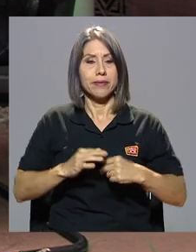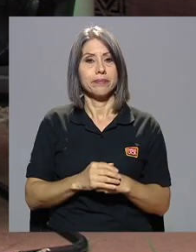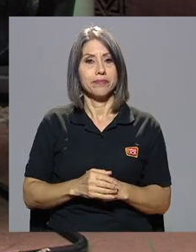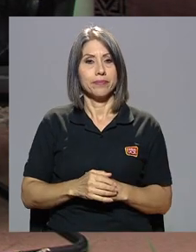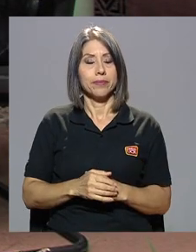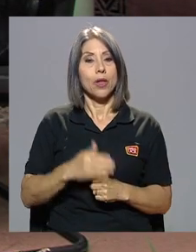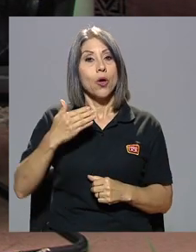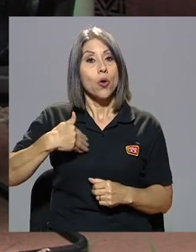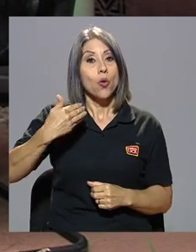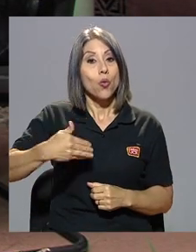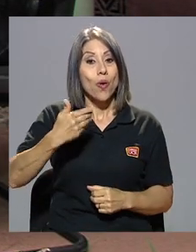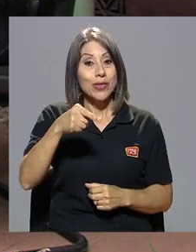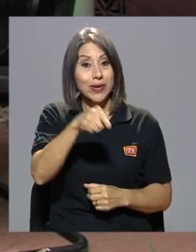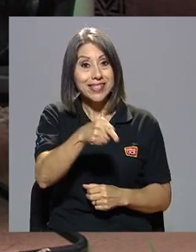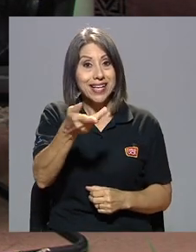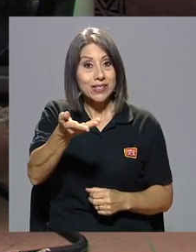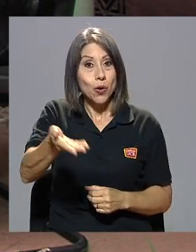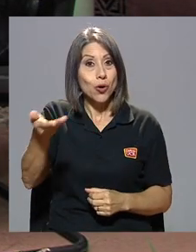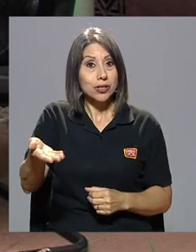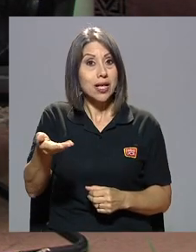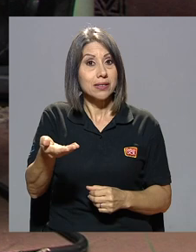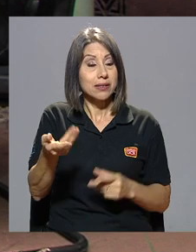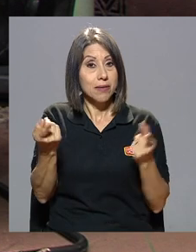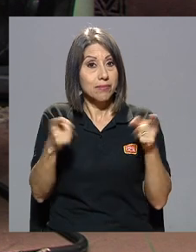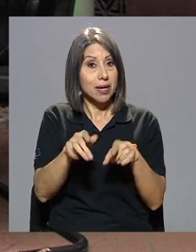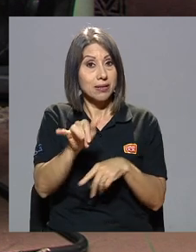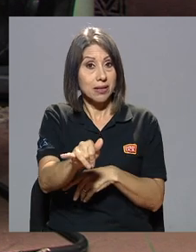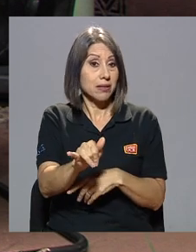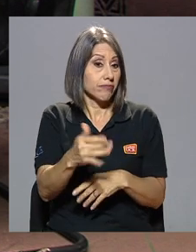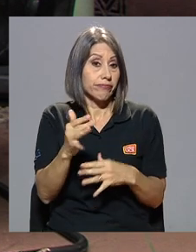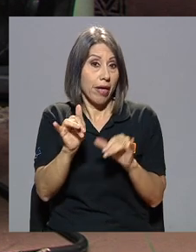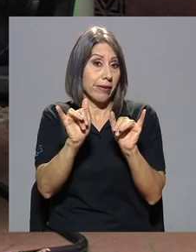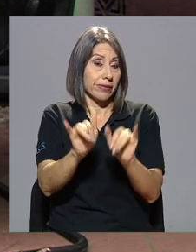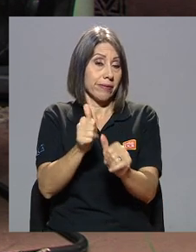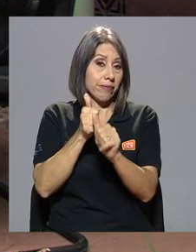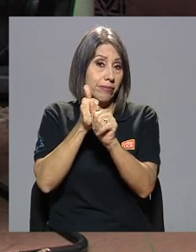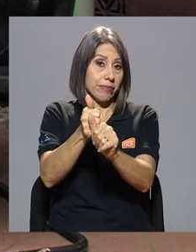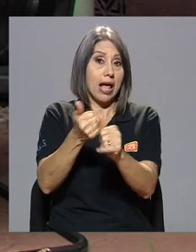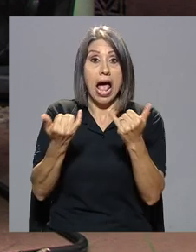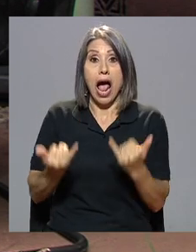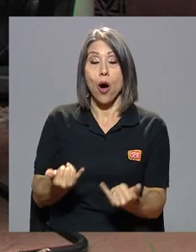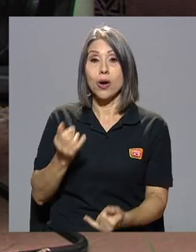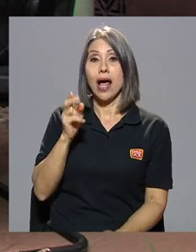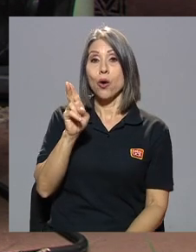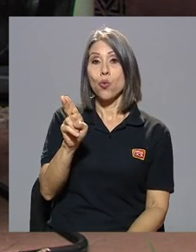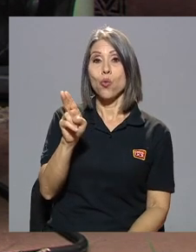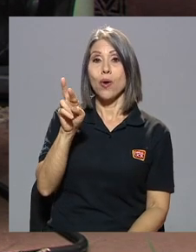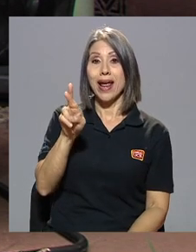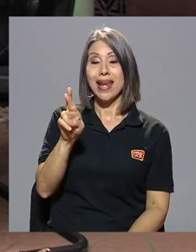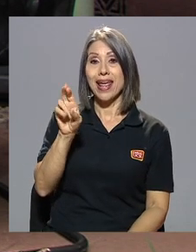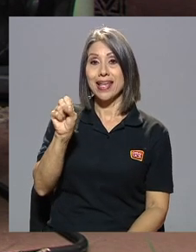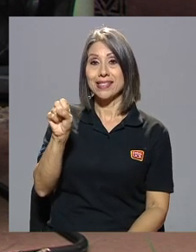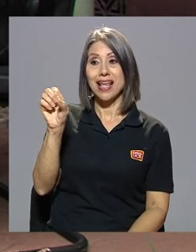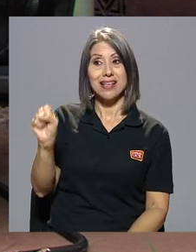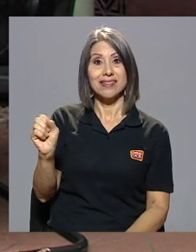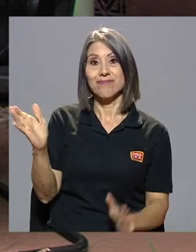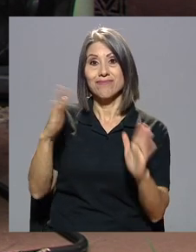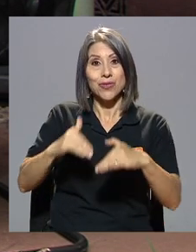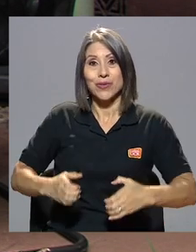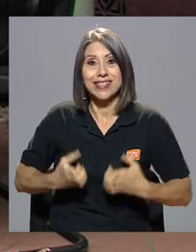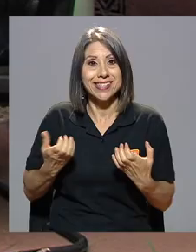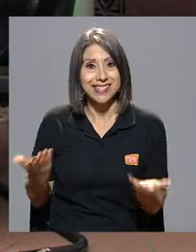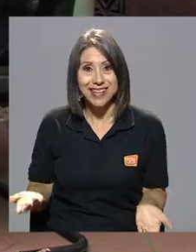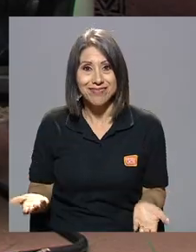y entonces cuando esas cosas se definen así uno así las manejaba ahora la URSS no existe han